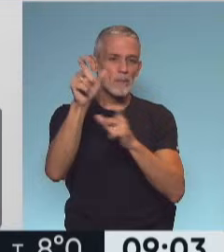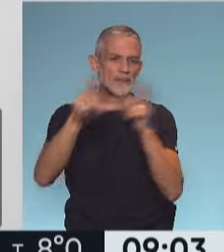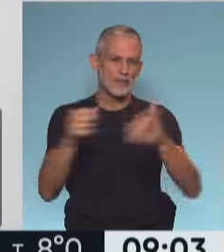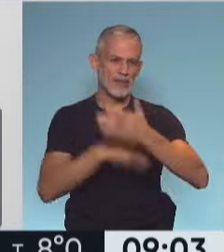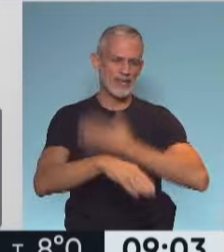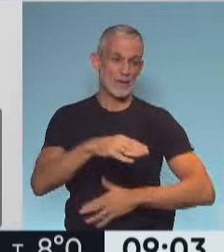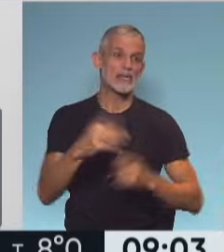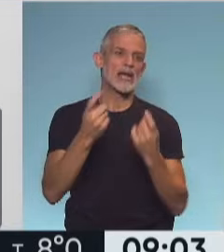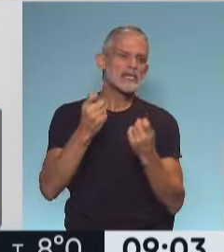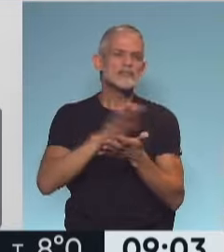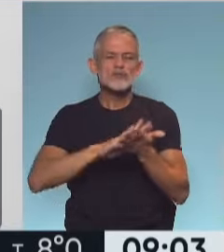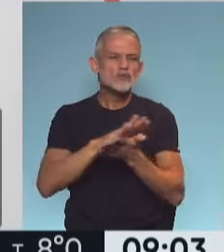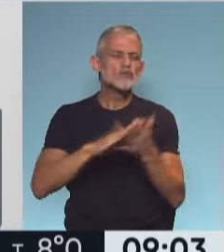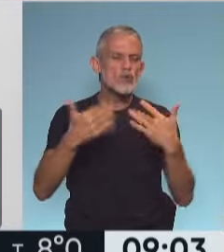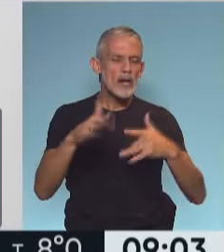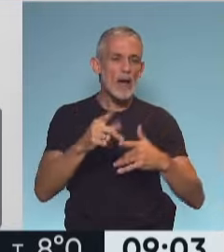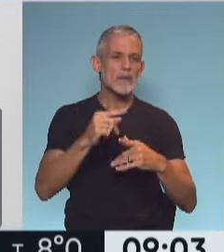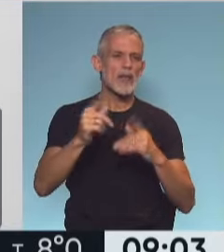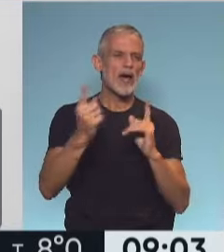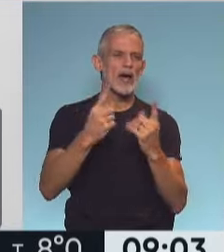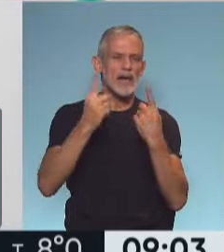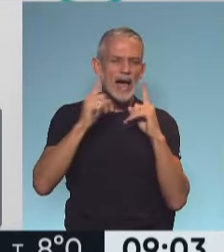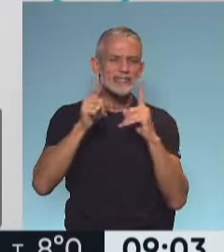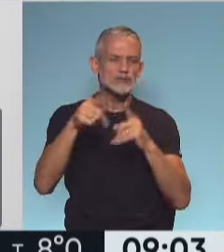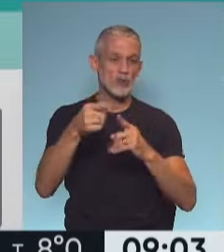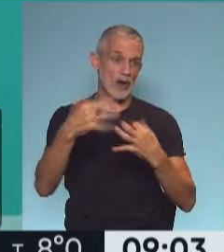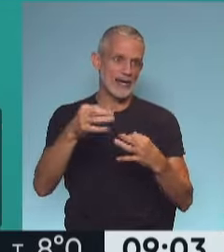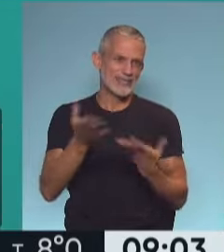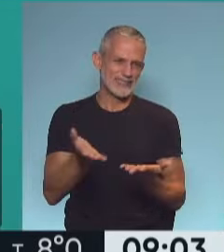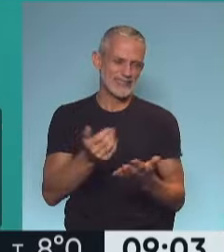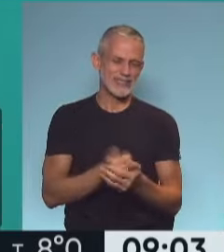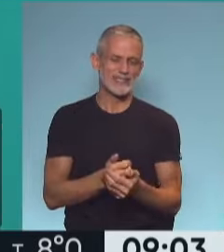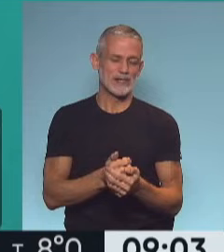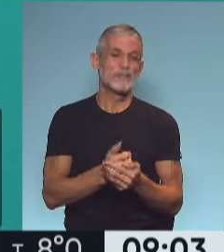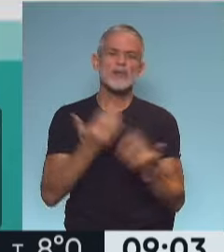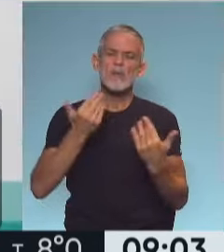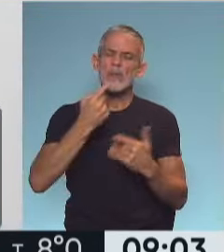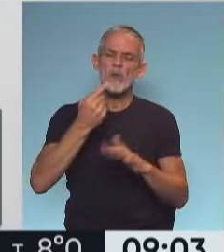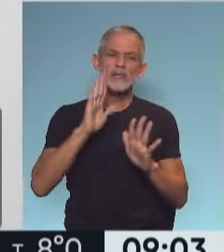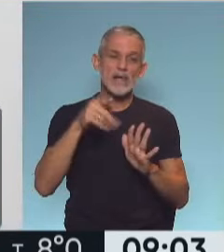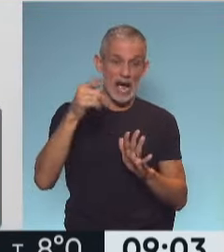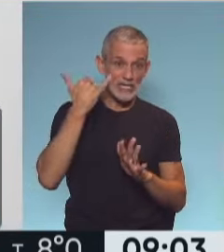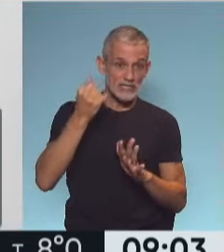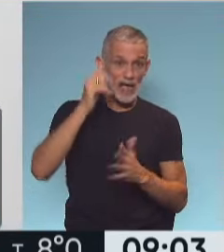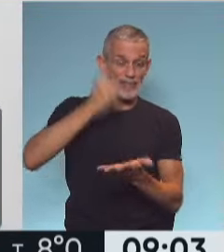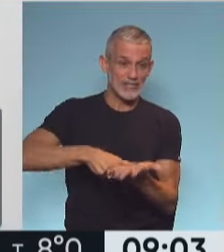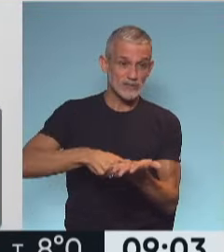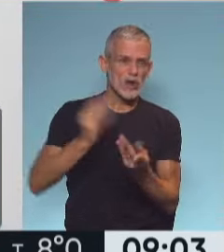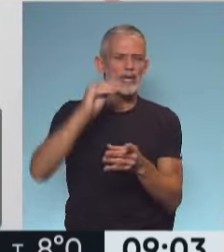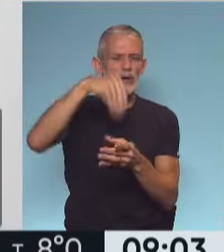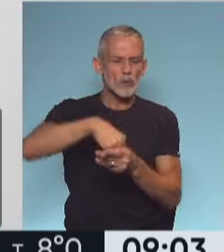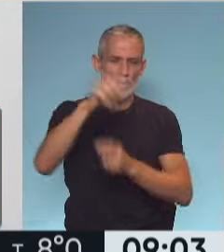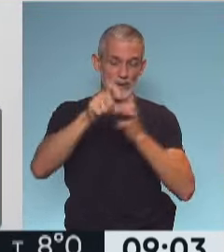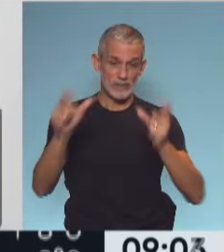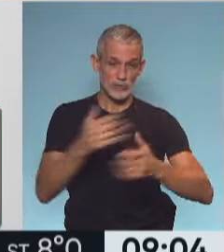que necesita respuestas, que necesita atención. Y que como primera medida, Lourdes, podemos decir que se ha tomado una gran decisión de incluir a las